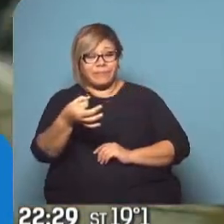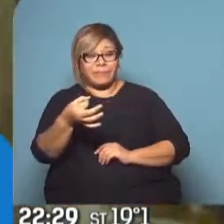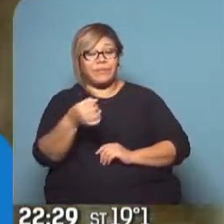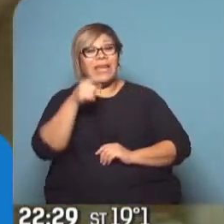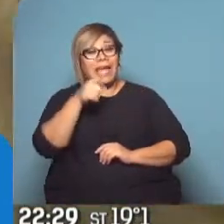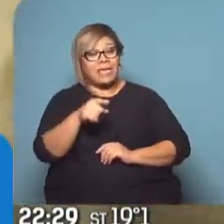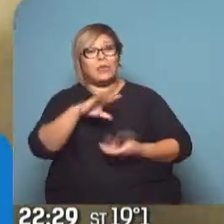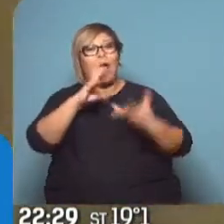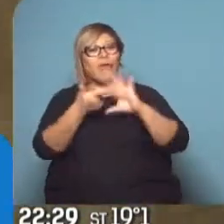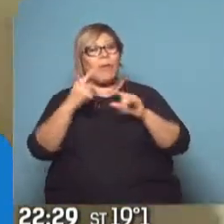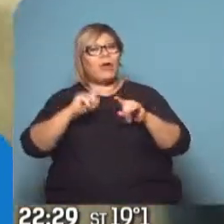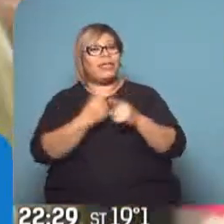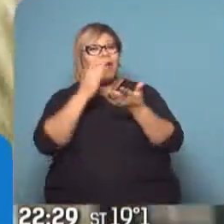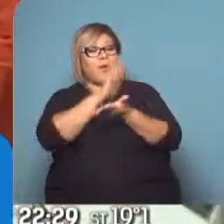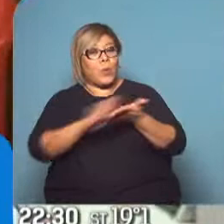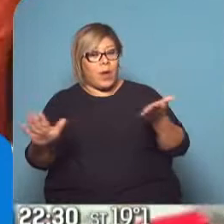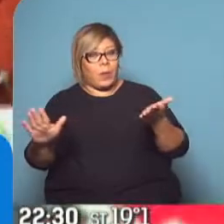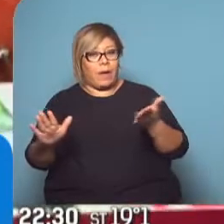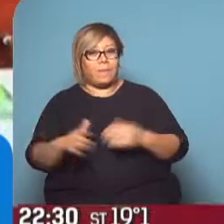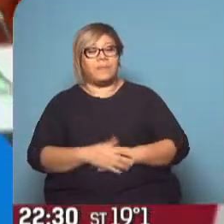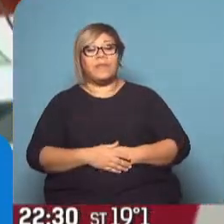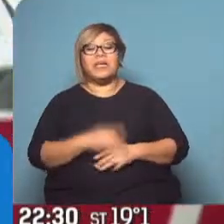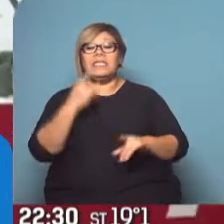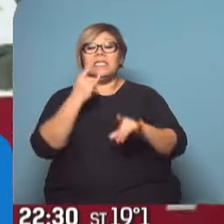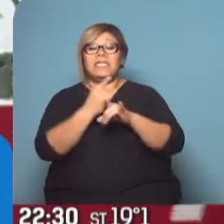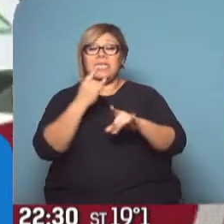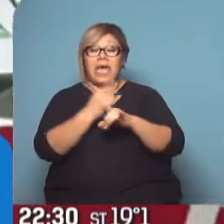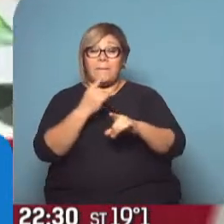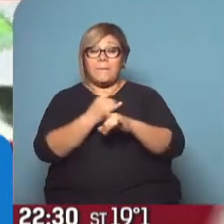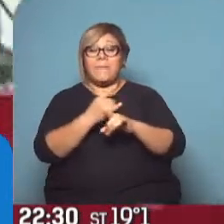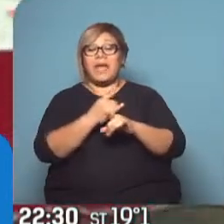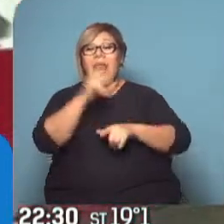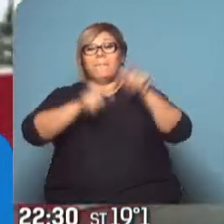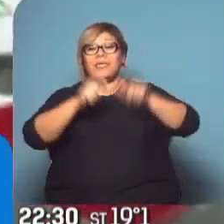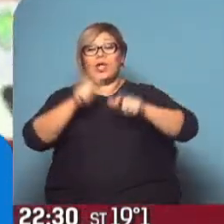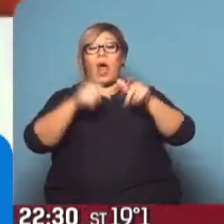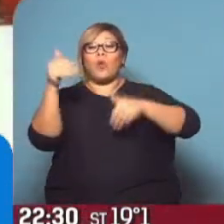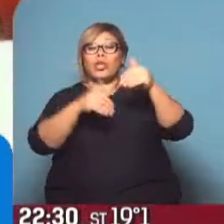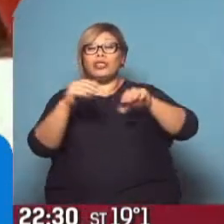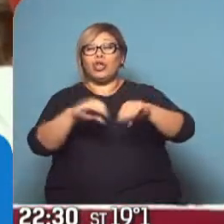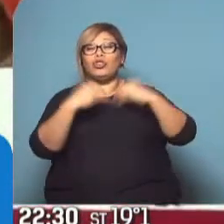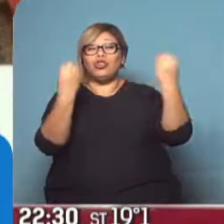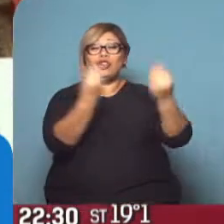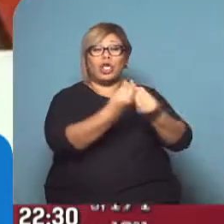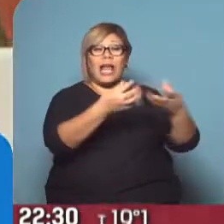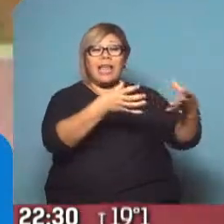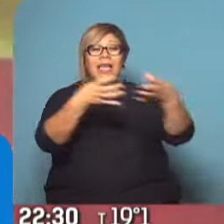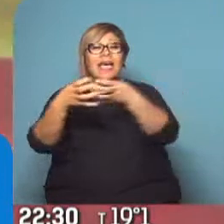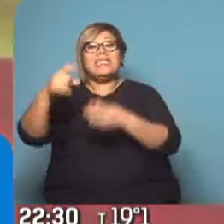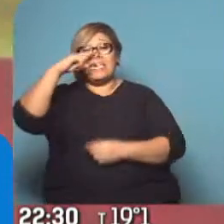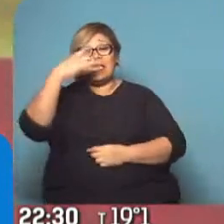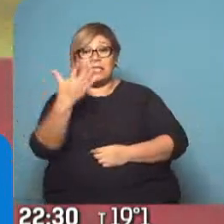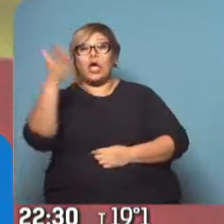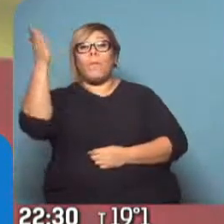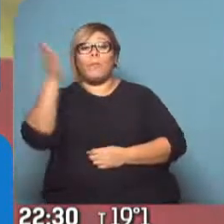político en España. Con una histórica participación electoral del 75%, Sánchez, candidato del Partido Socialista, se